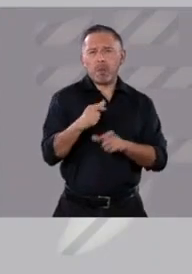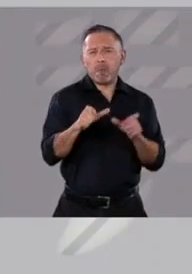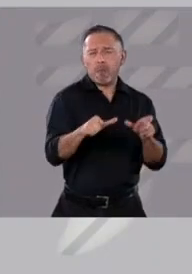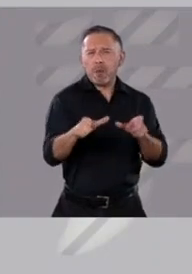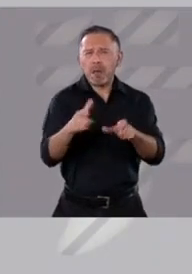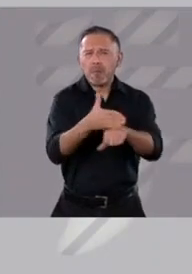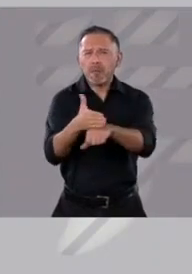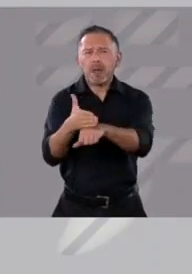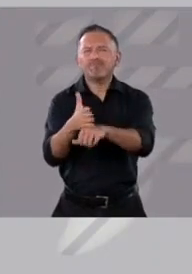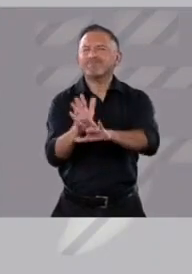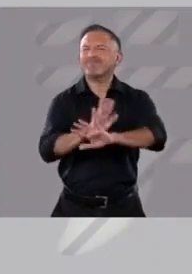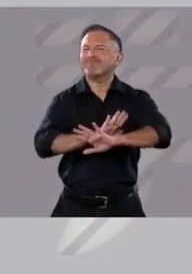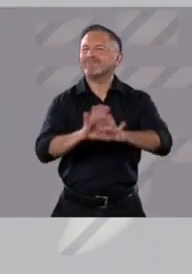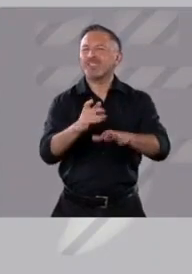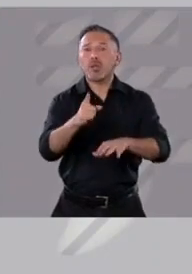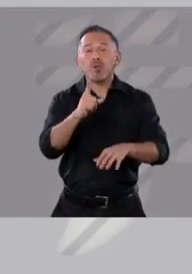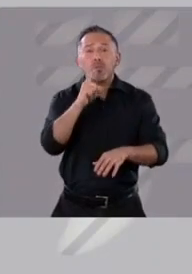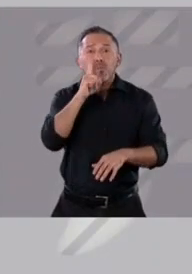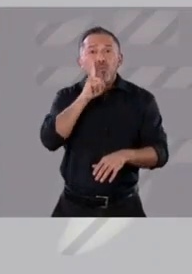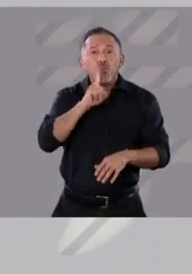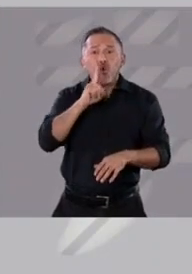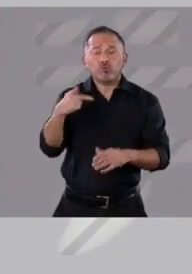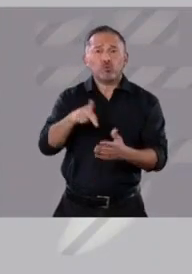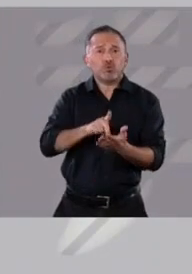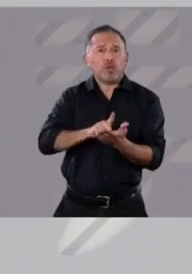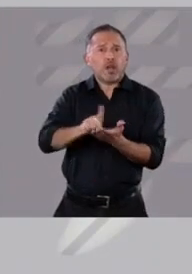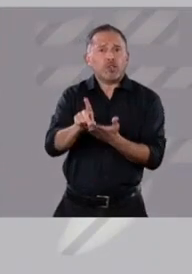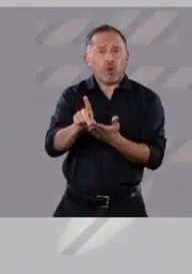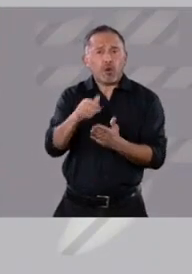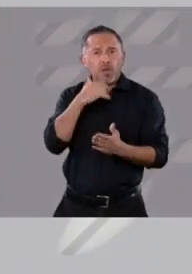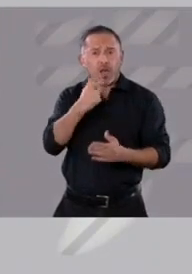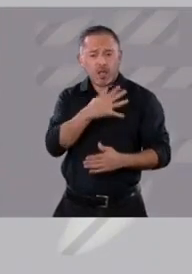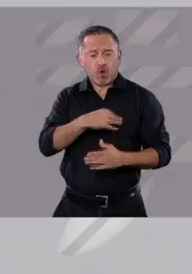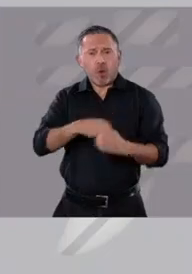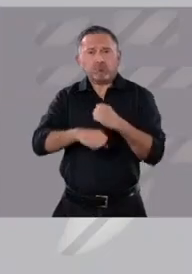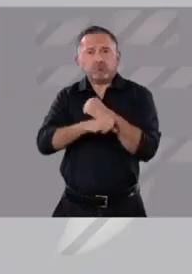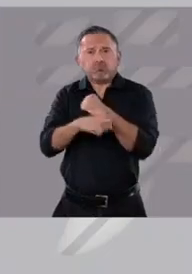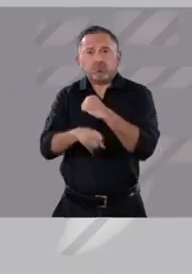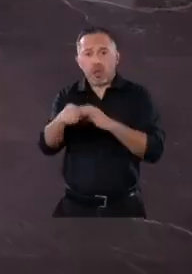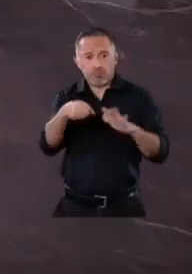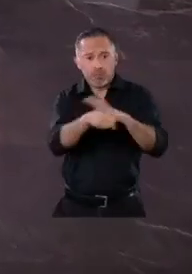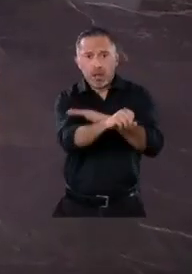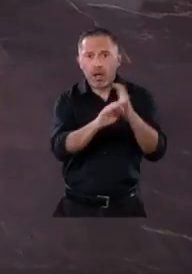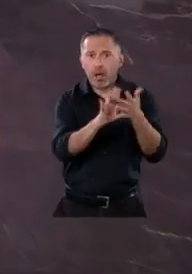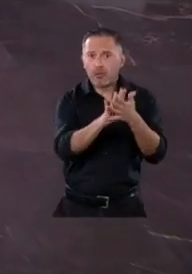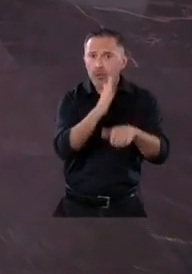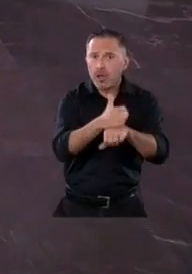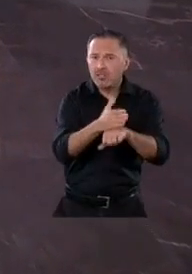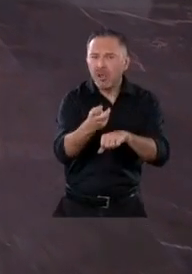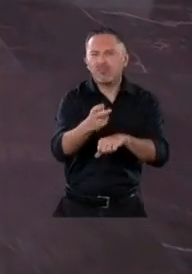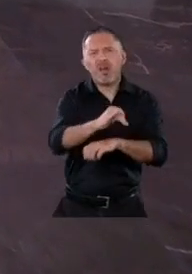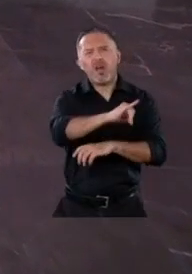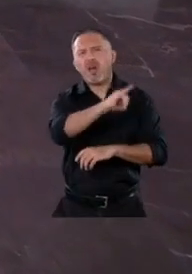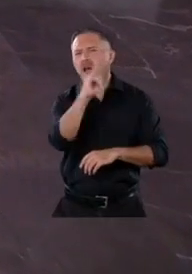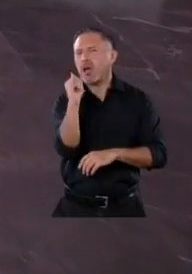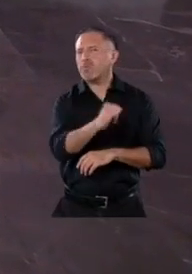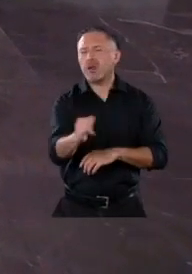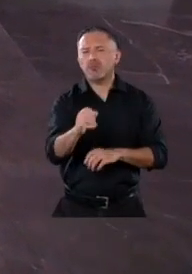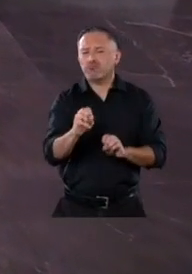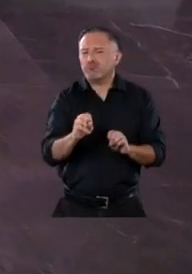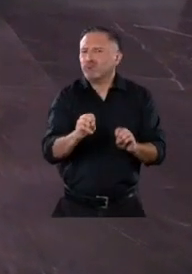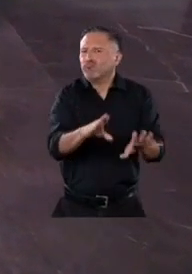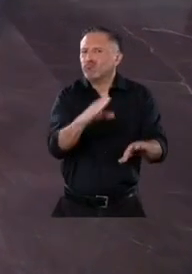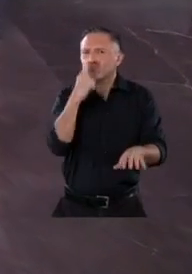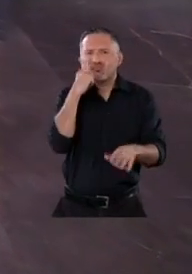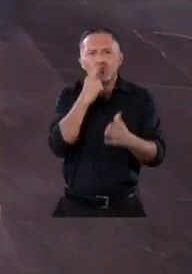nunca más encarcelar a una mujer por ejercer sus derechos sexuales y reproductivos, sino para ir contra quienes cometen secuestro, extorsión, quienes